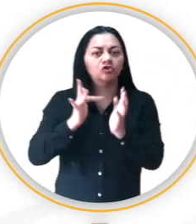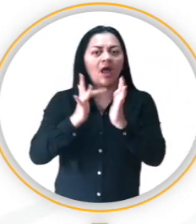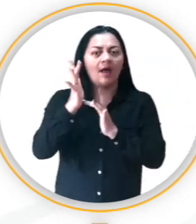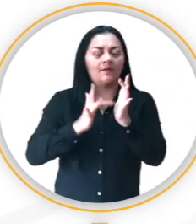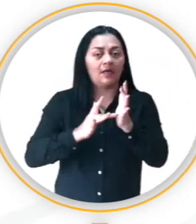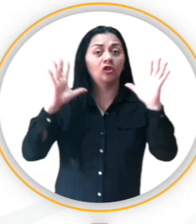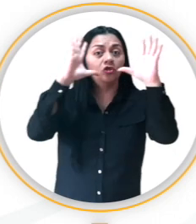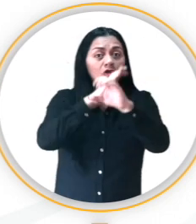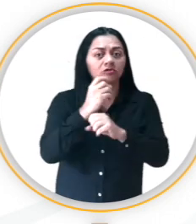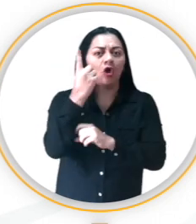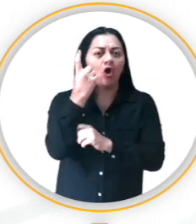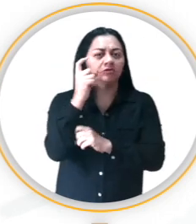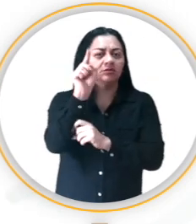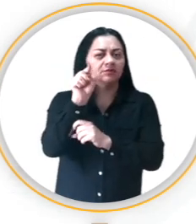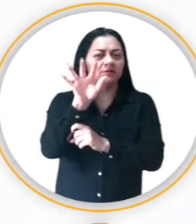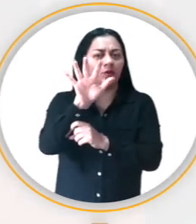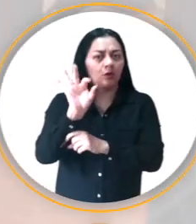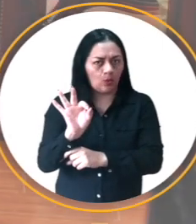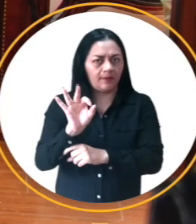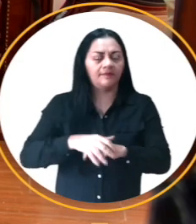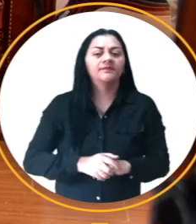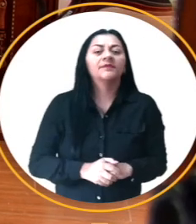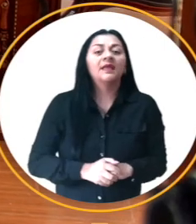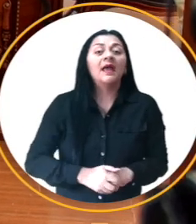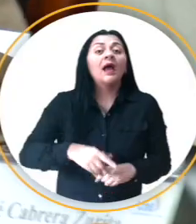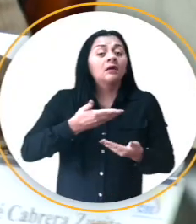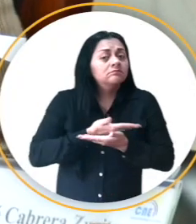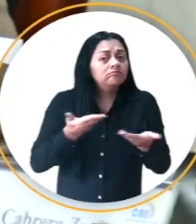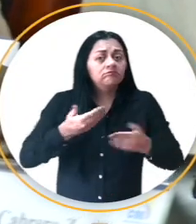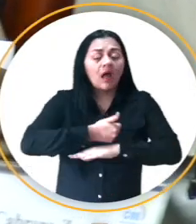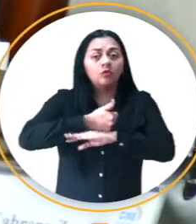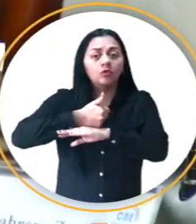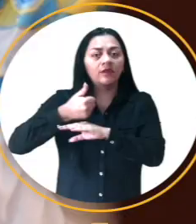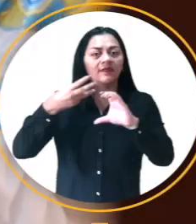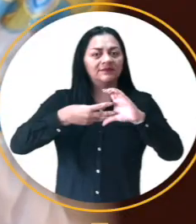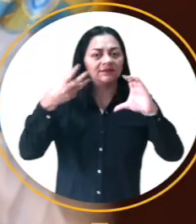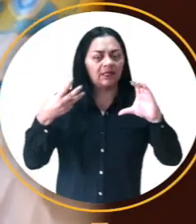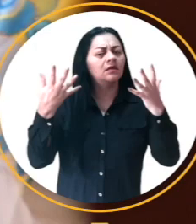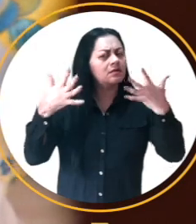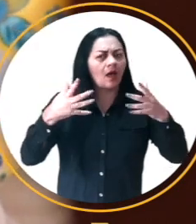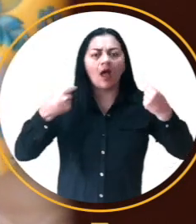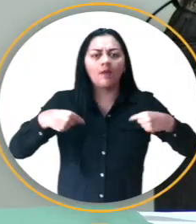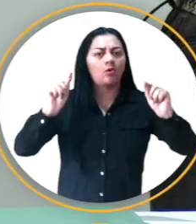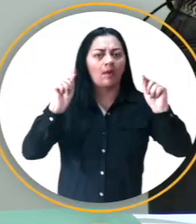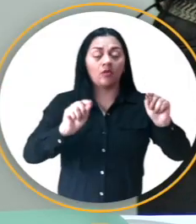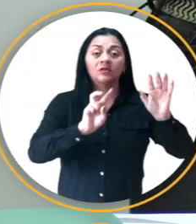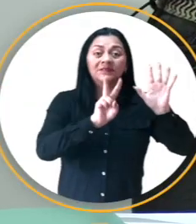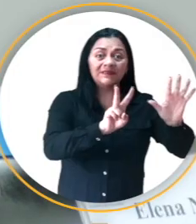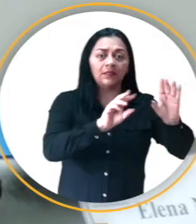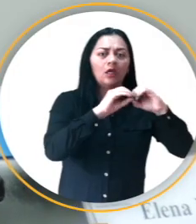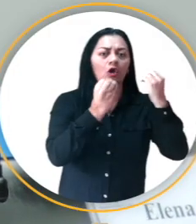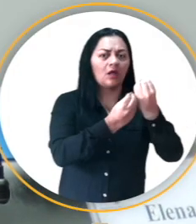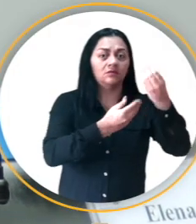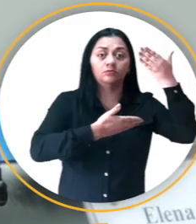del 18 de abril. Para ello, el Pleno del Consejo Nacional Electoral hasta el momento calificó y aprobó a siete organizaciones políticas